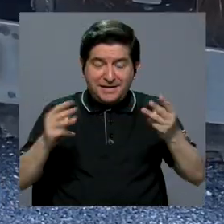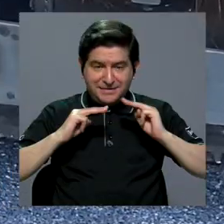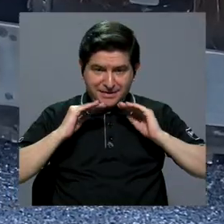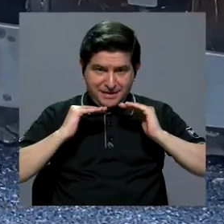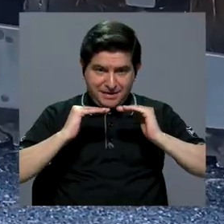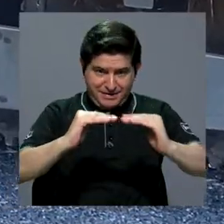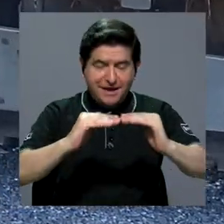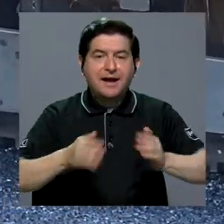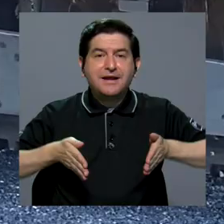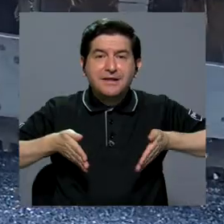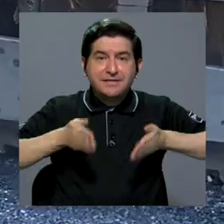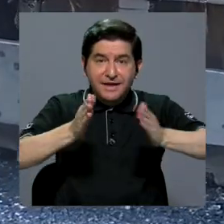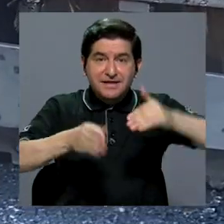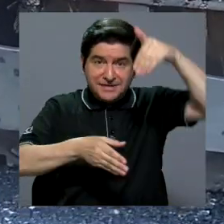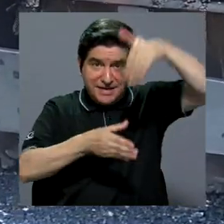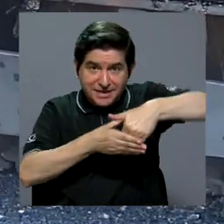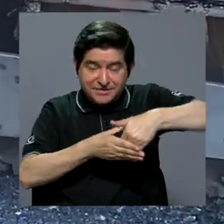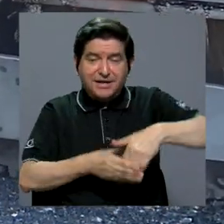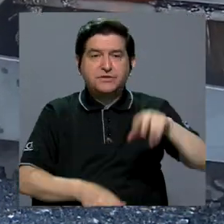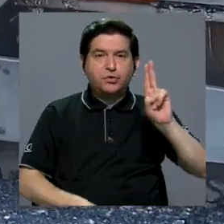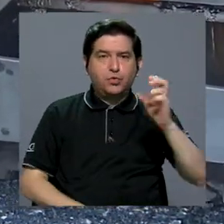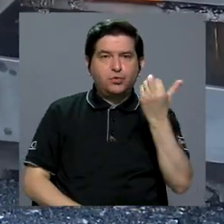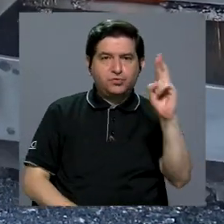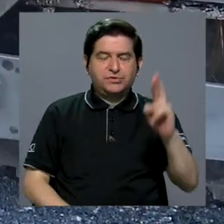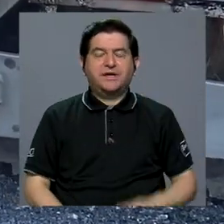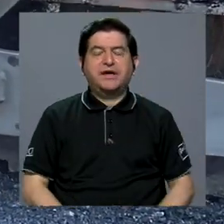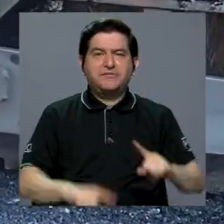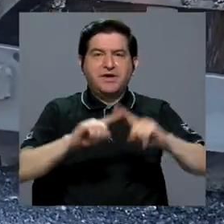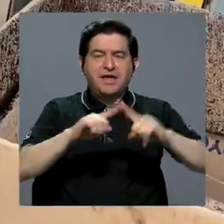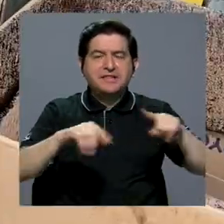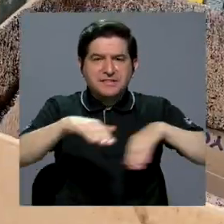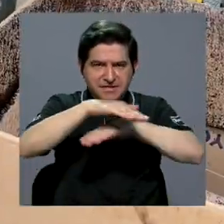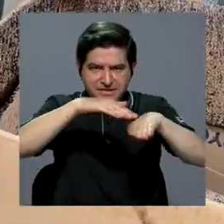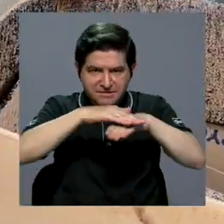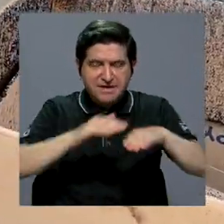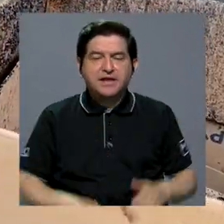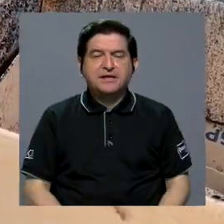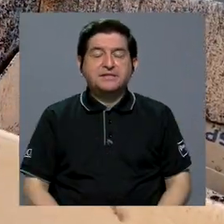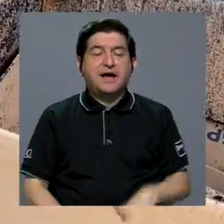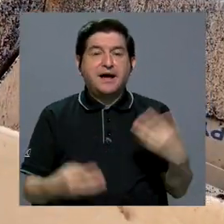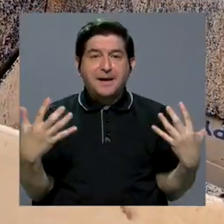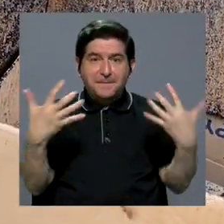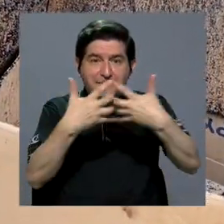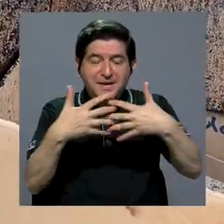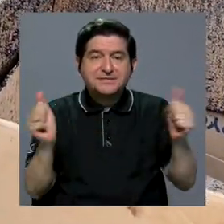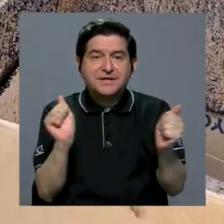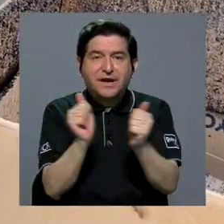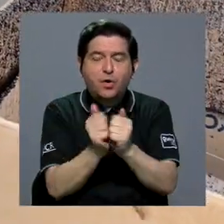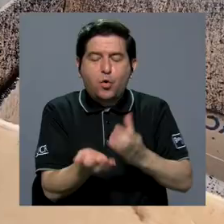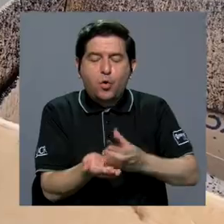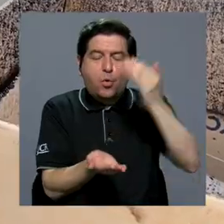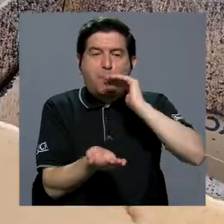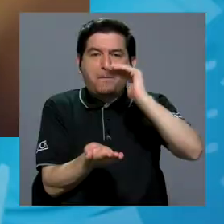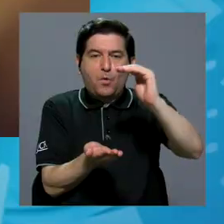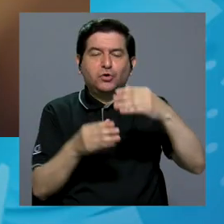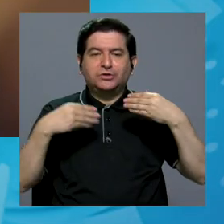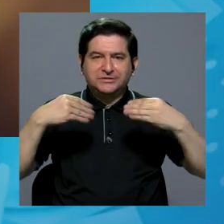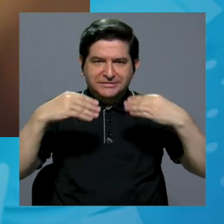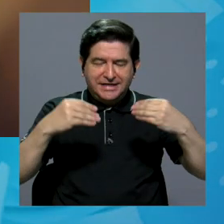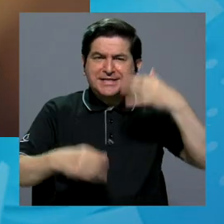aplique en las calles internas de la UCR en sedes y recintos provenga de la mezcla con botellas de plástico.